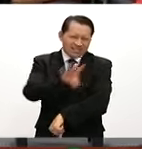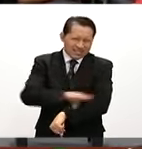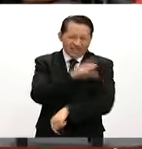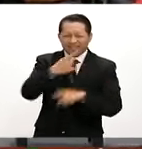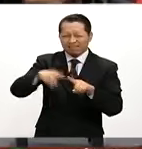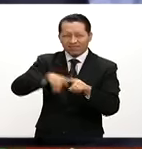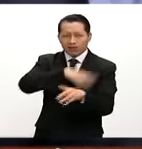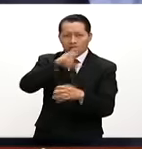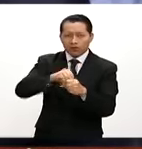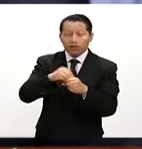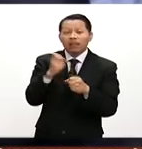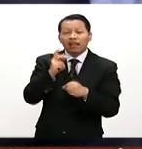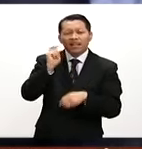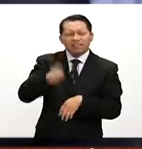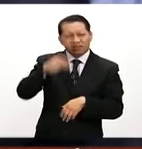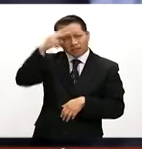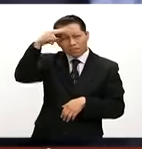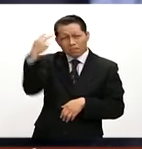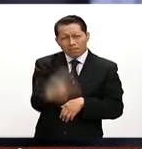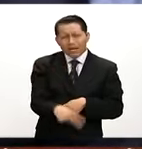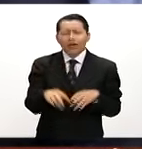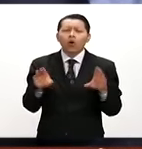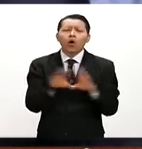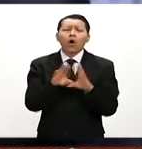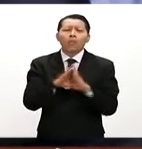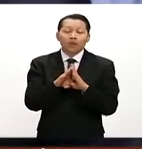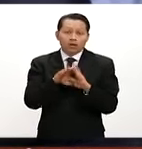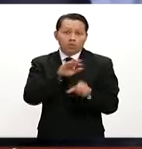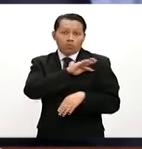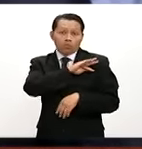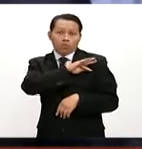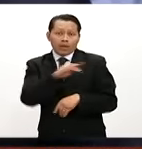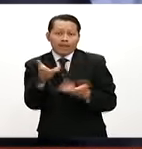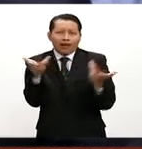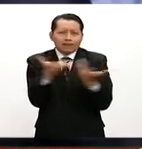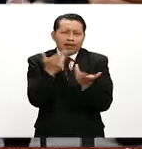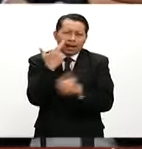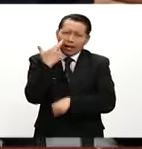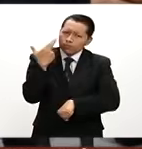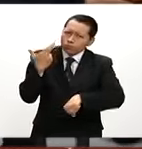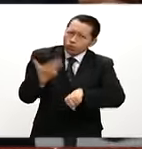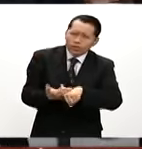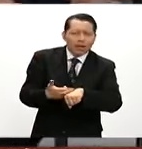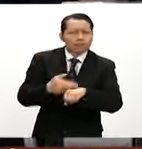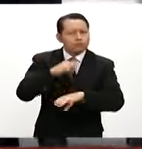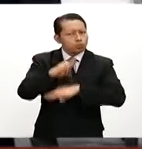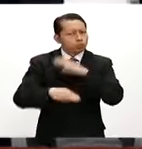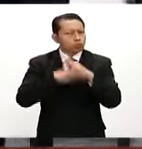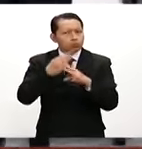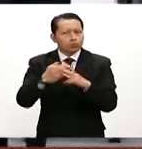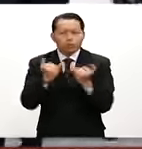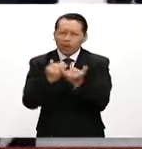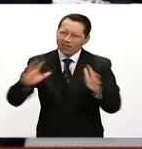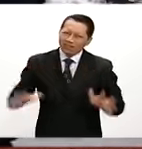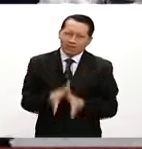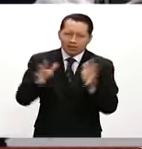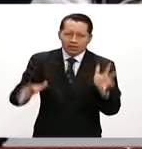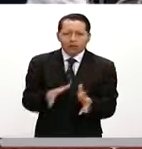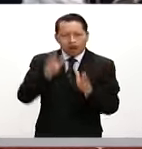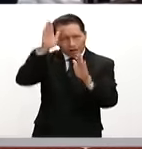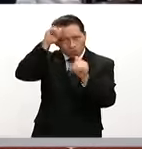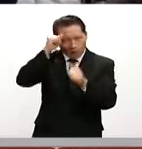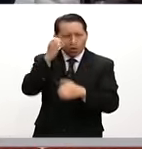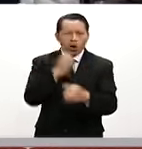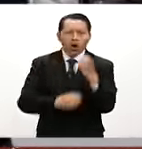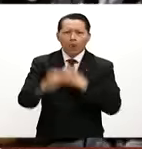esta administración, México se ha posicionado como un actor con responsabilidad global, impulsando entre otros asuntos el acuerdo comercial de